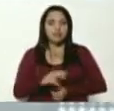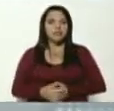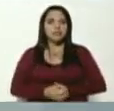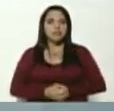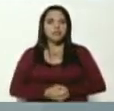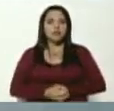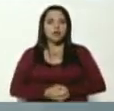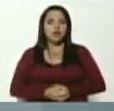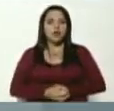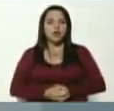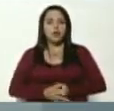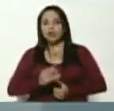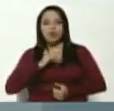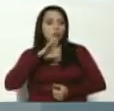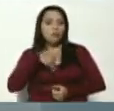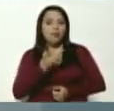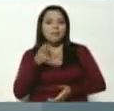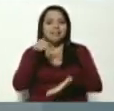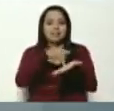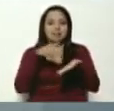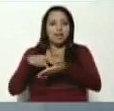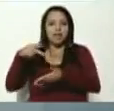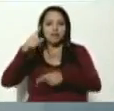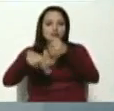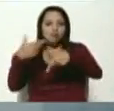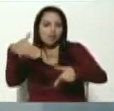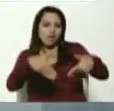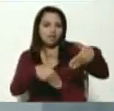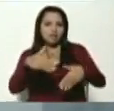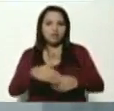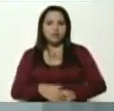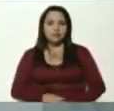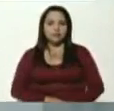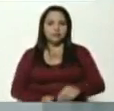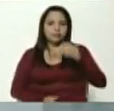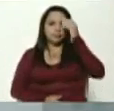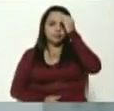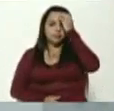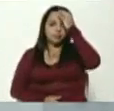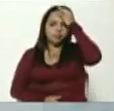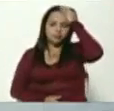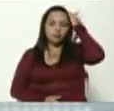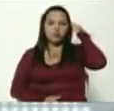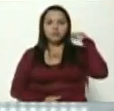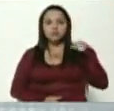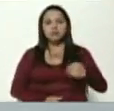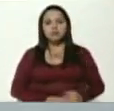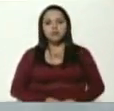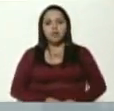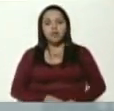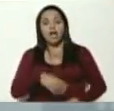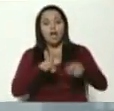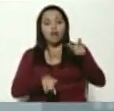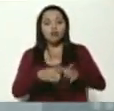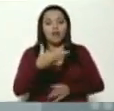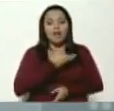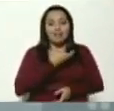no podrá ser candidato. Hay algunos alcaldes, gobernadores